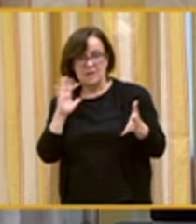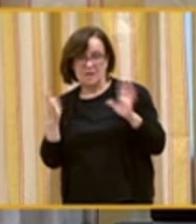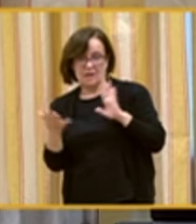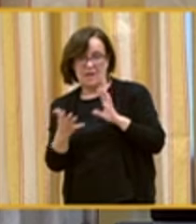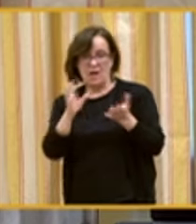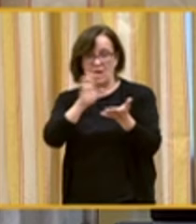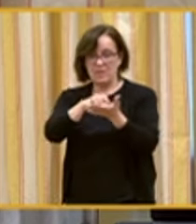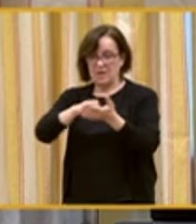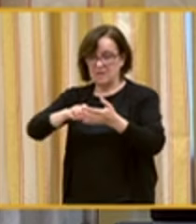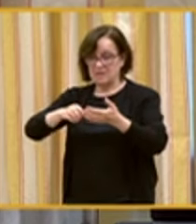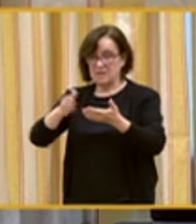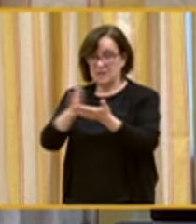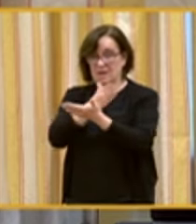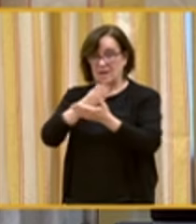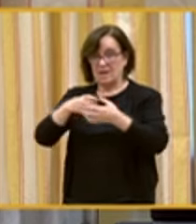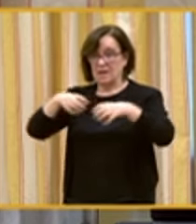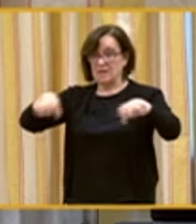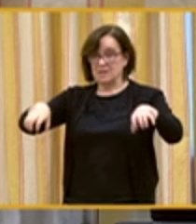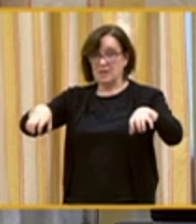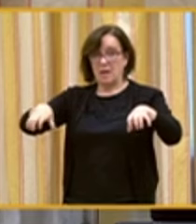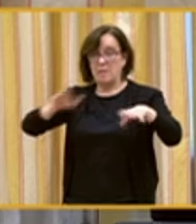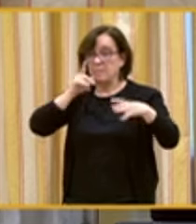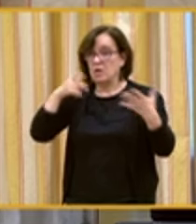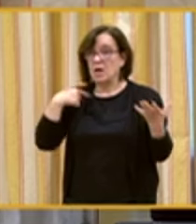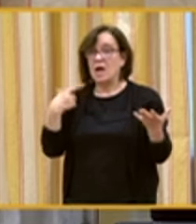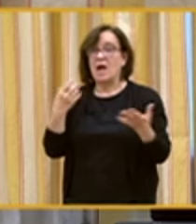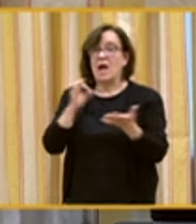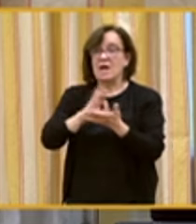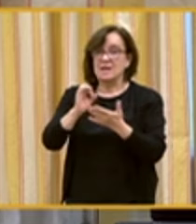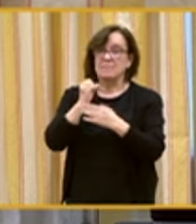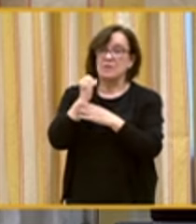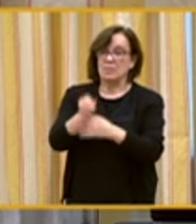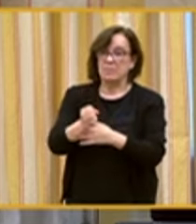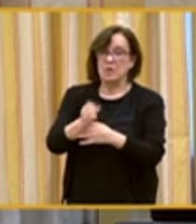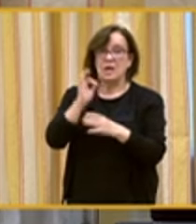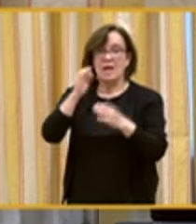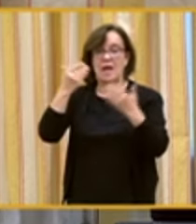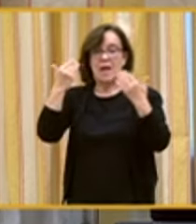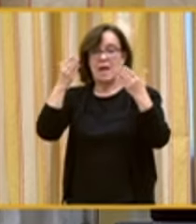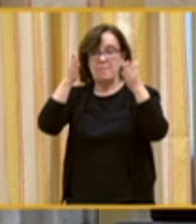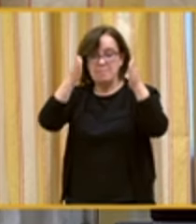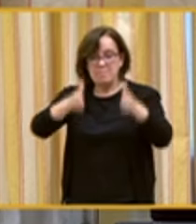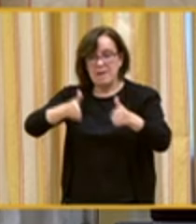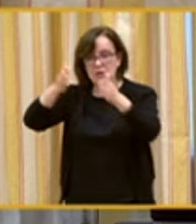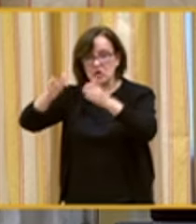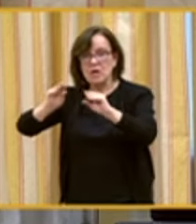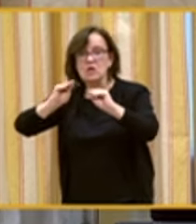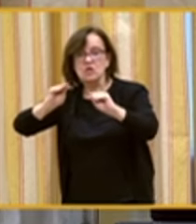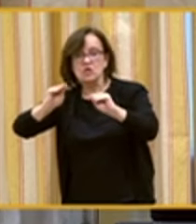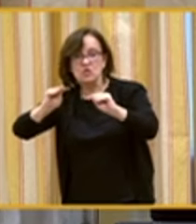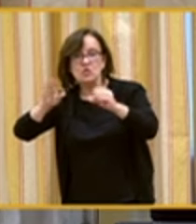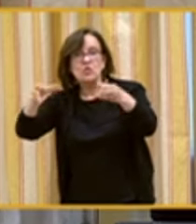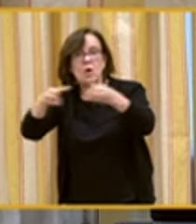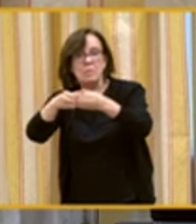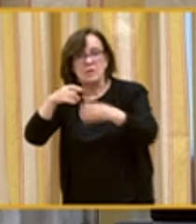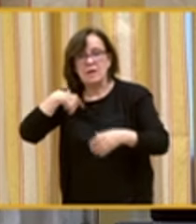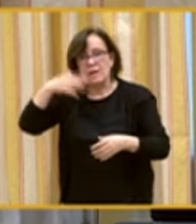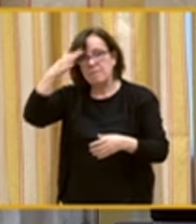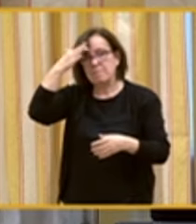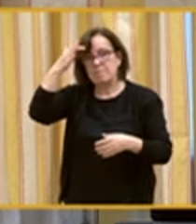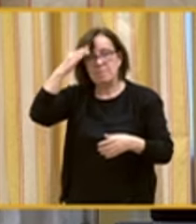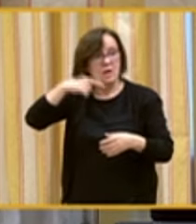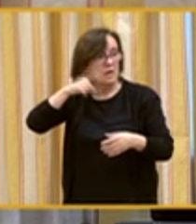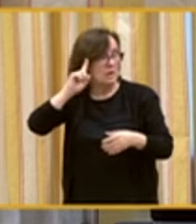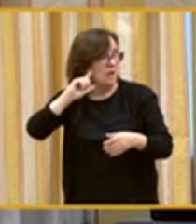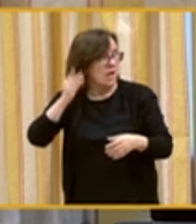de centros separados de la comunidad a servicios y apoyos basados en la persona y en su comunidad. Imagino que no se les